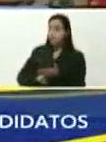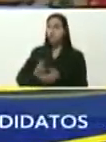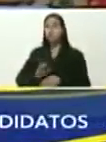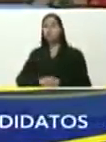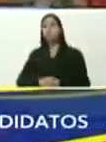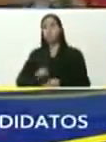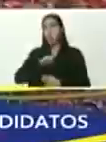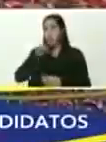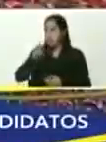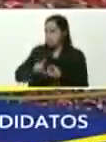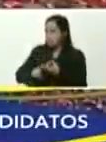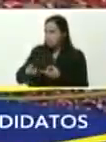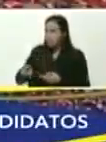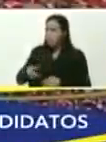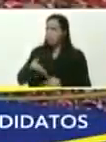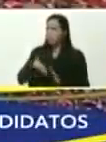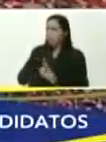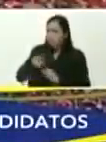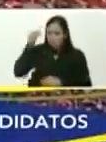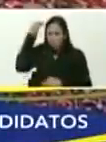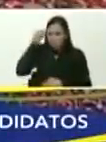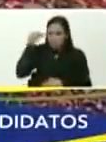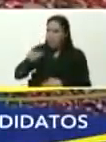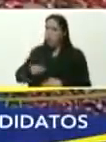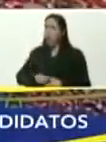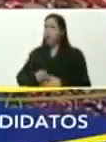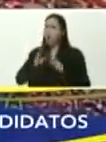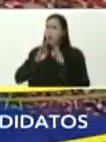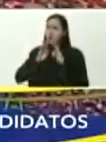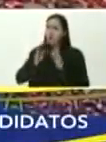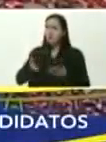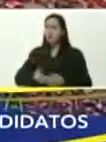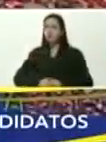pregúntale a Silvia, para que opina, tu, de tu recomendación,